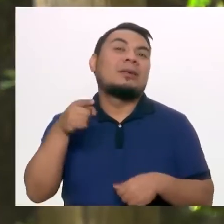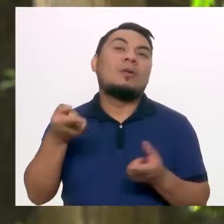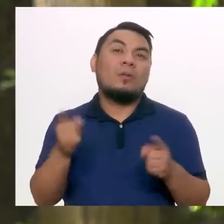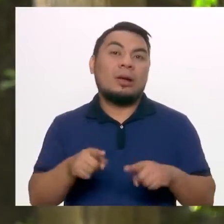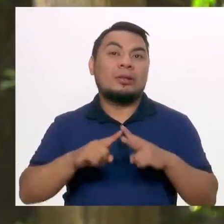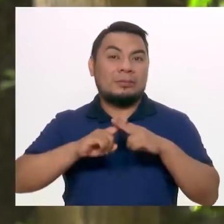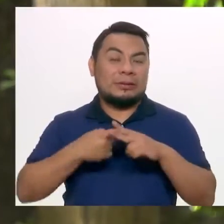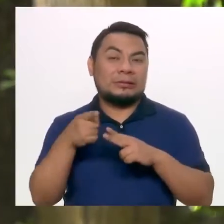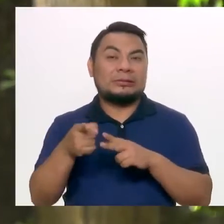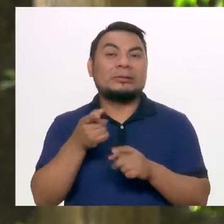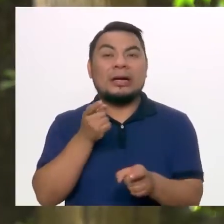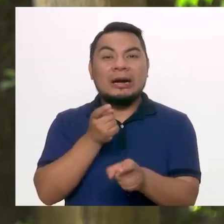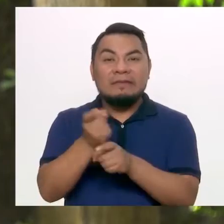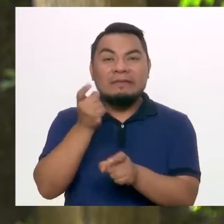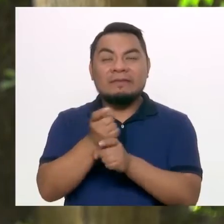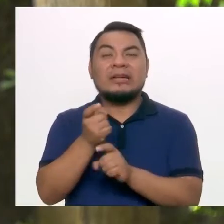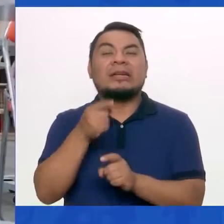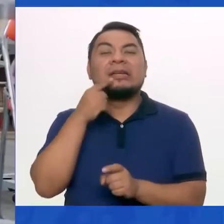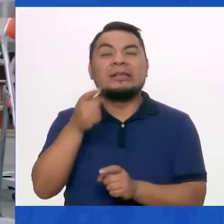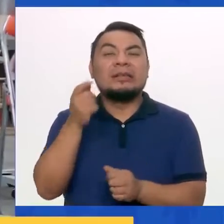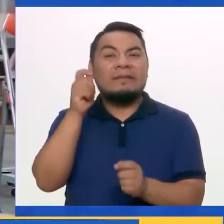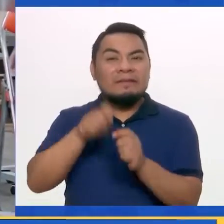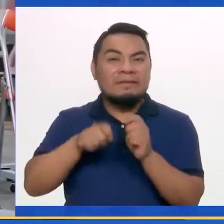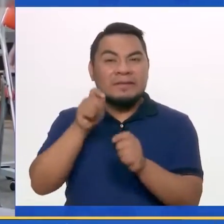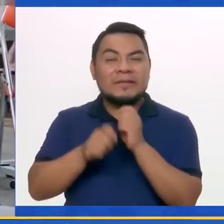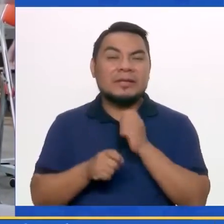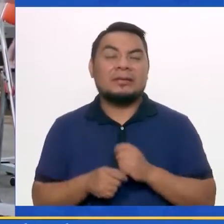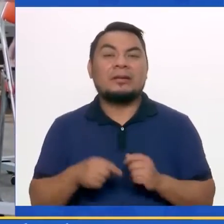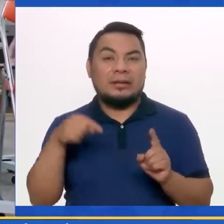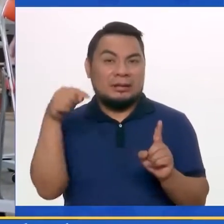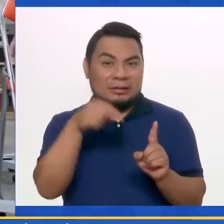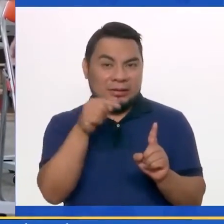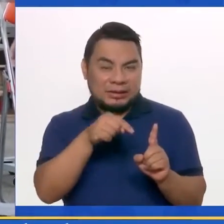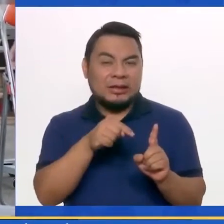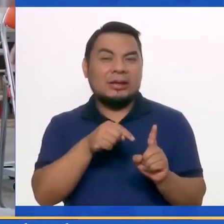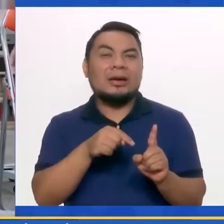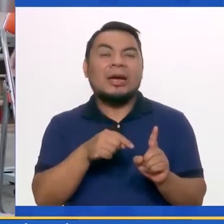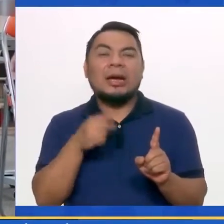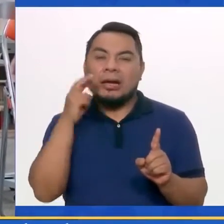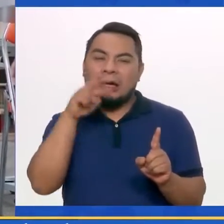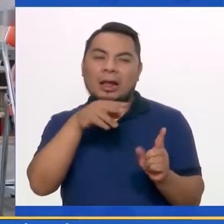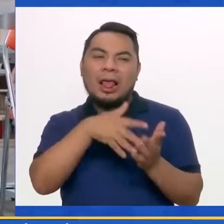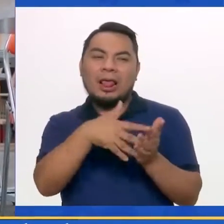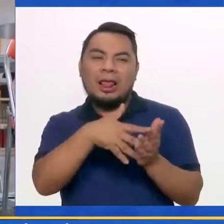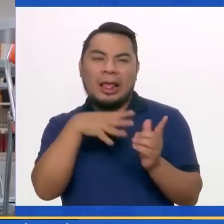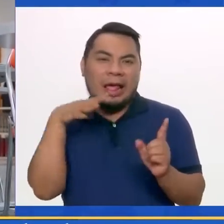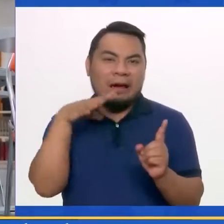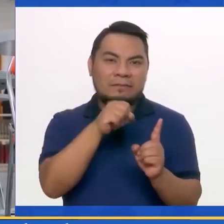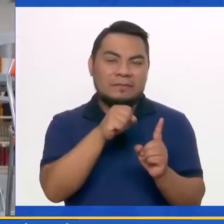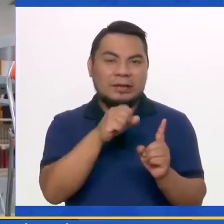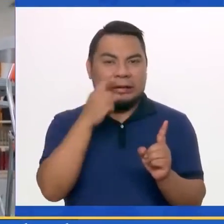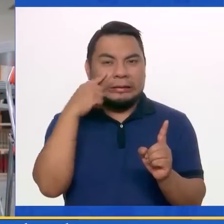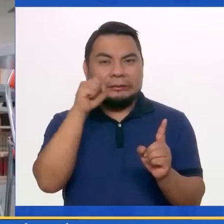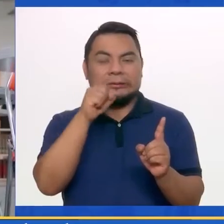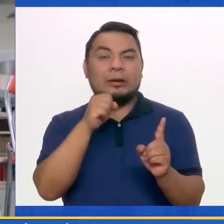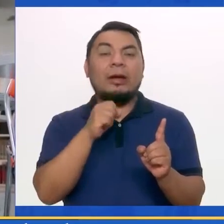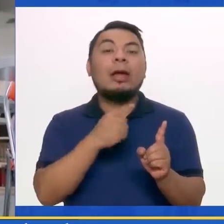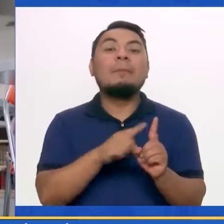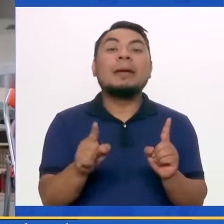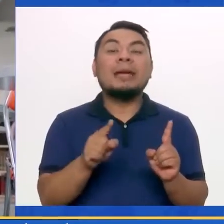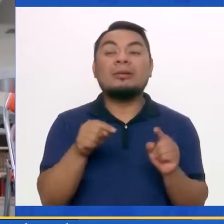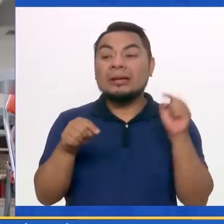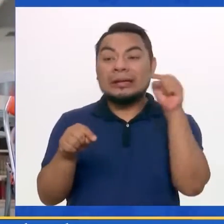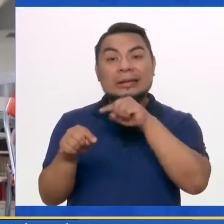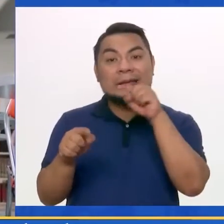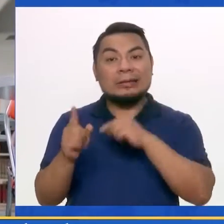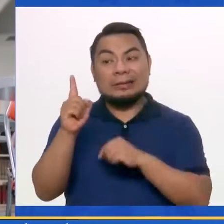siempre hablamos de la víctima, pero también hay que hablar del agresor, sobre todo si hablamos en un colegio, porque